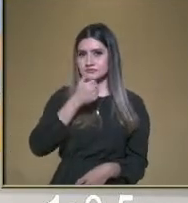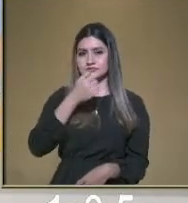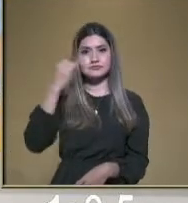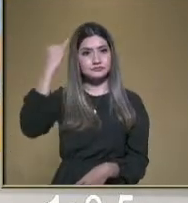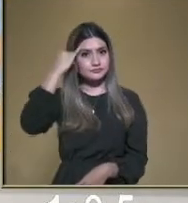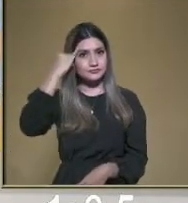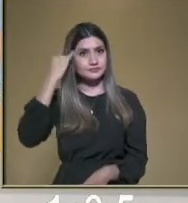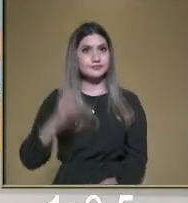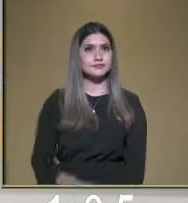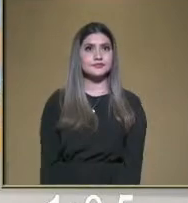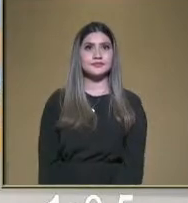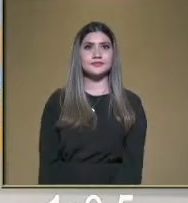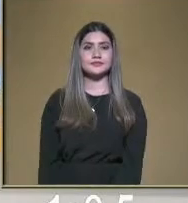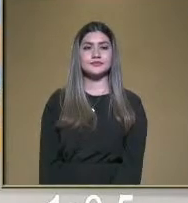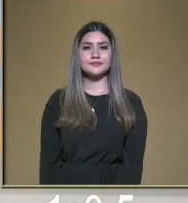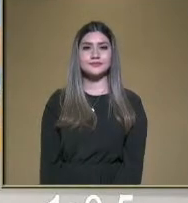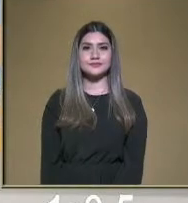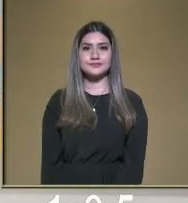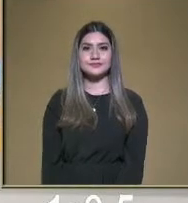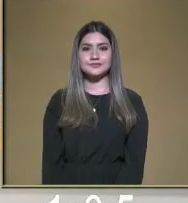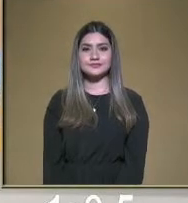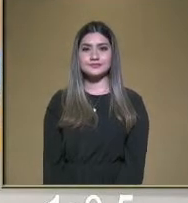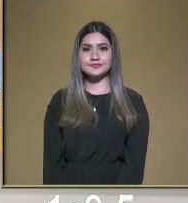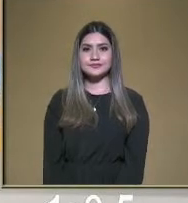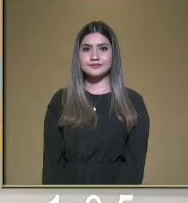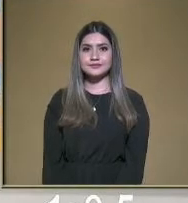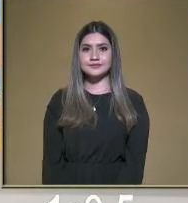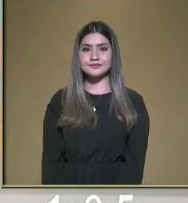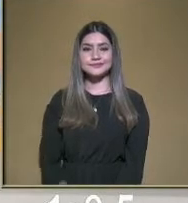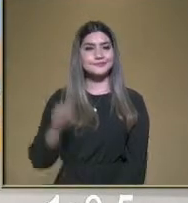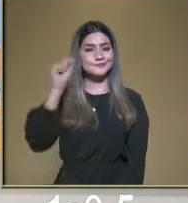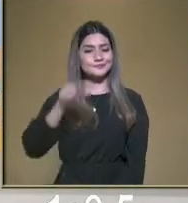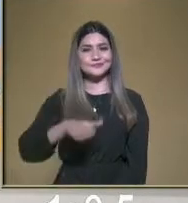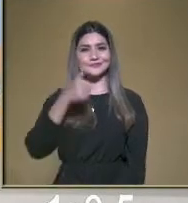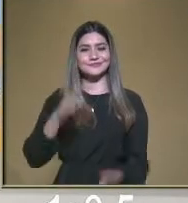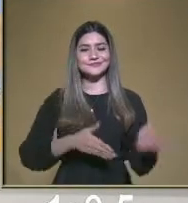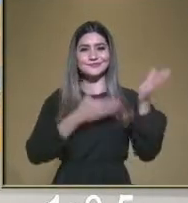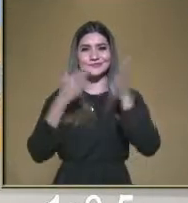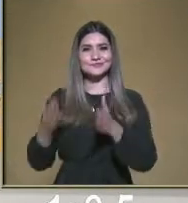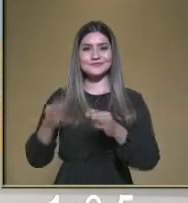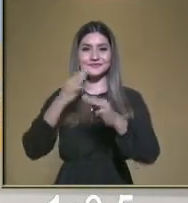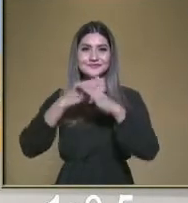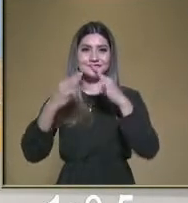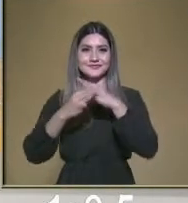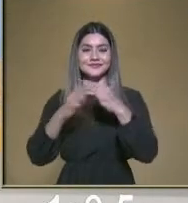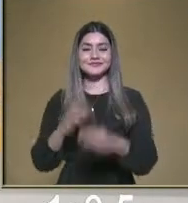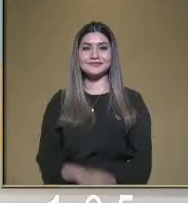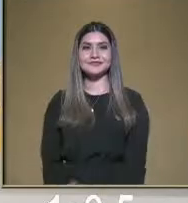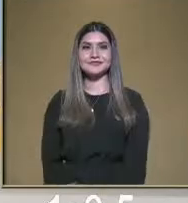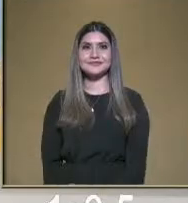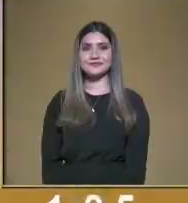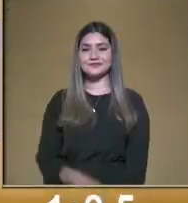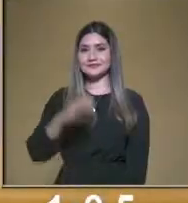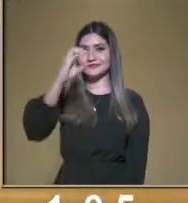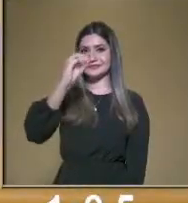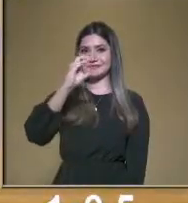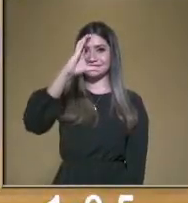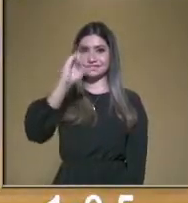estos materiales se pueden encontrar ahí. Bueno, también tenemos otro material. Que es la oca